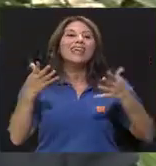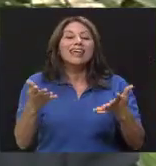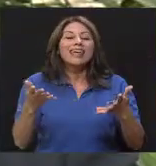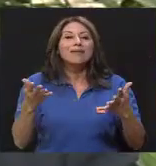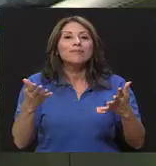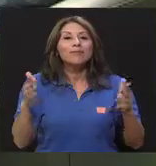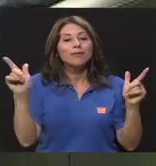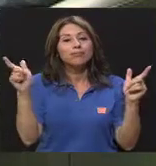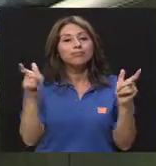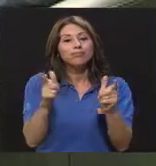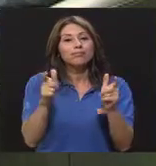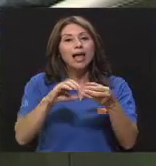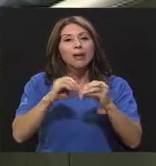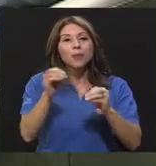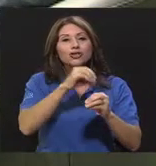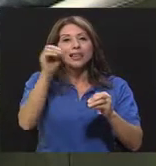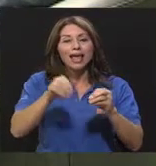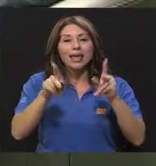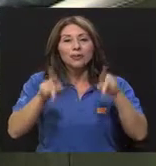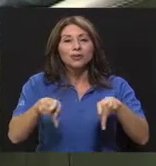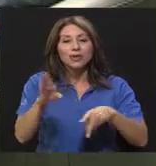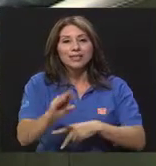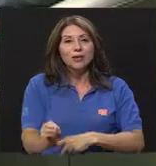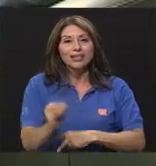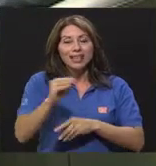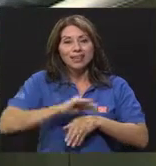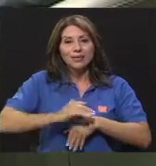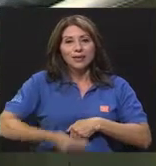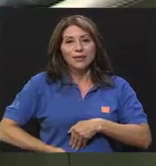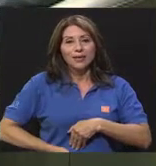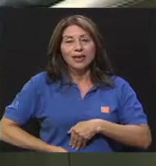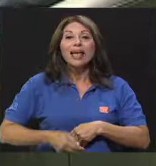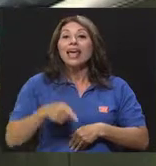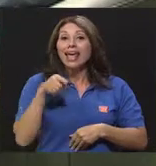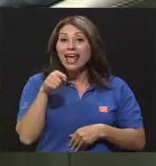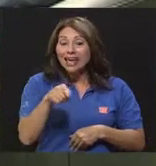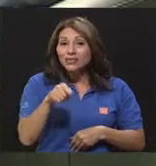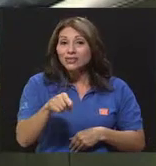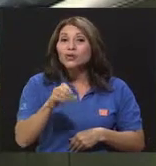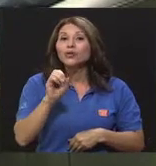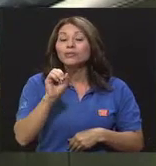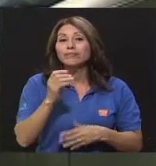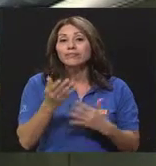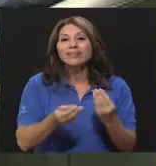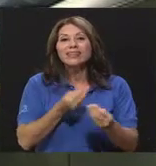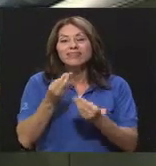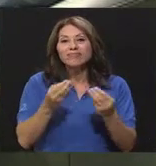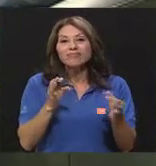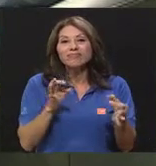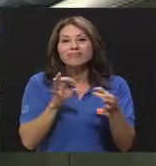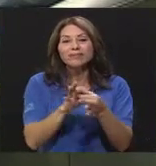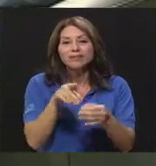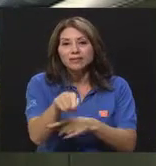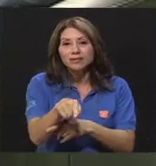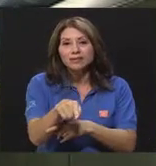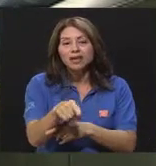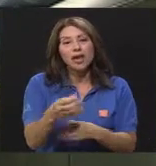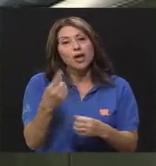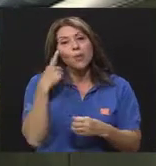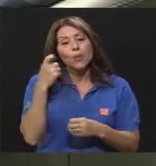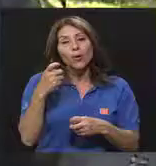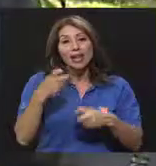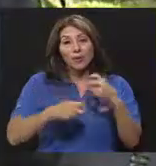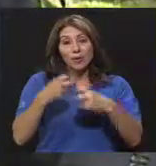adolescente. Y esto ha ocurrido en otras edades, que sí ha bajado. Tiene que ver por lo multifactorial del